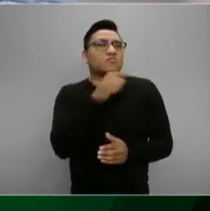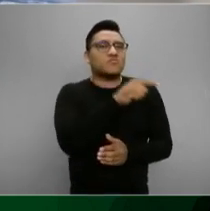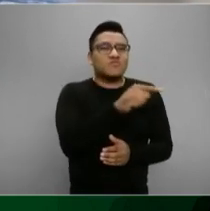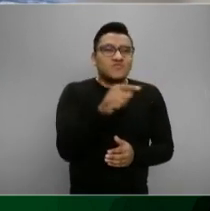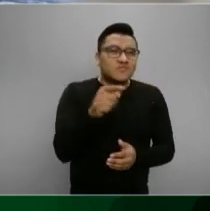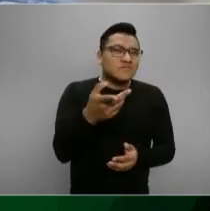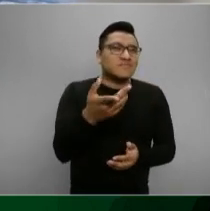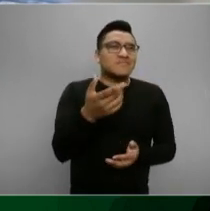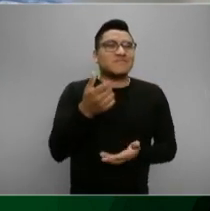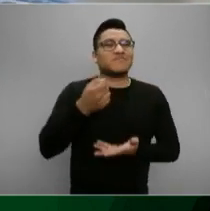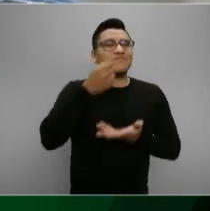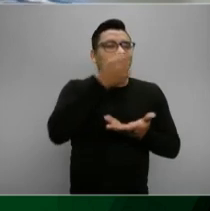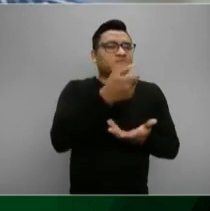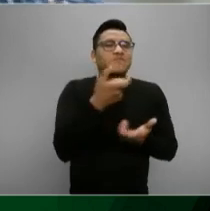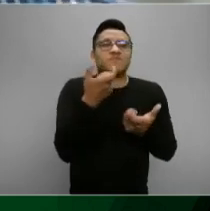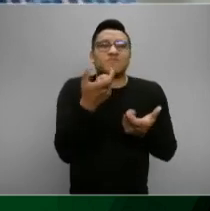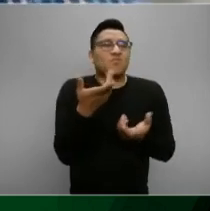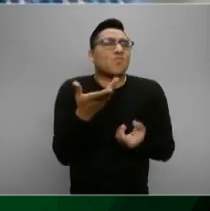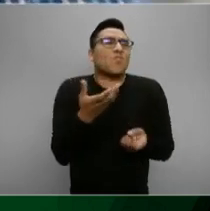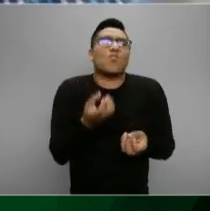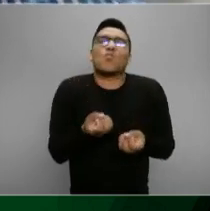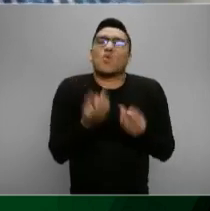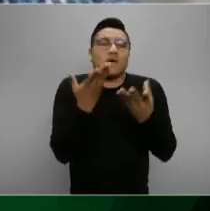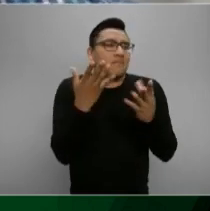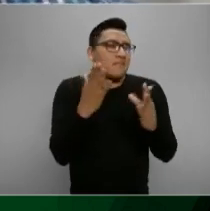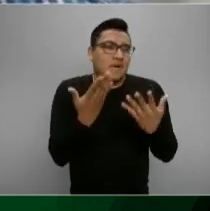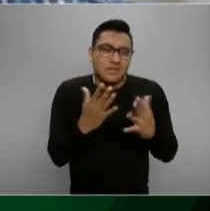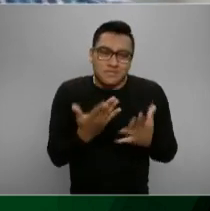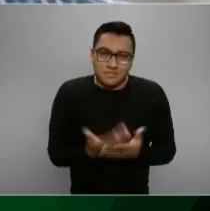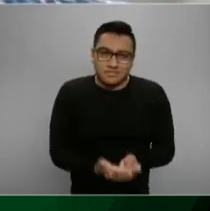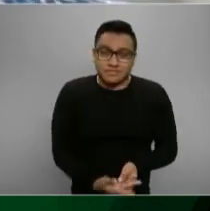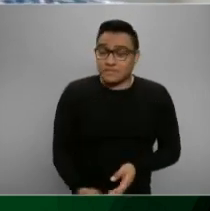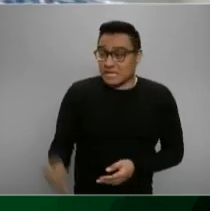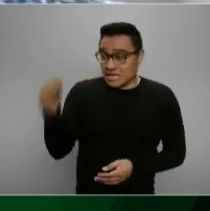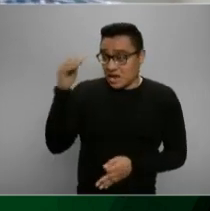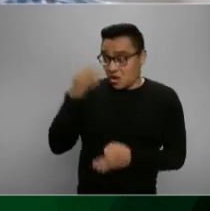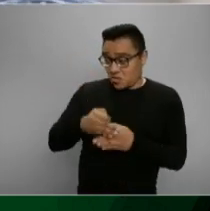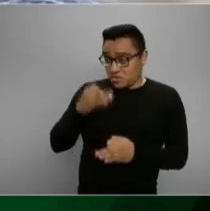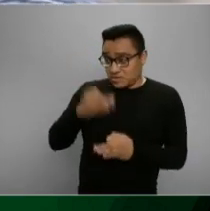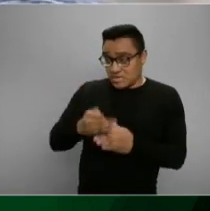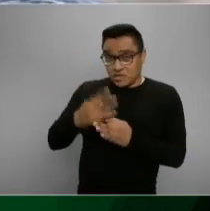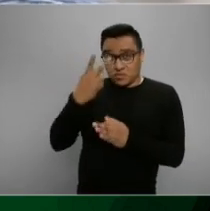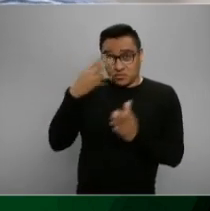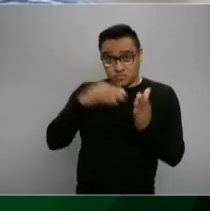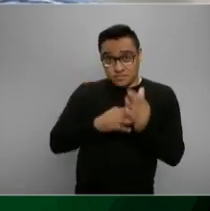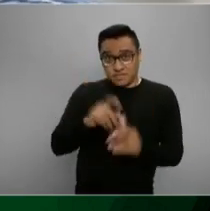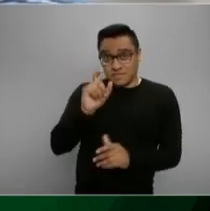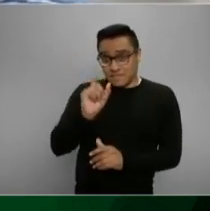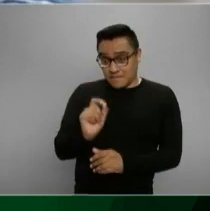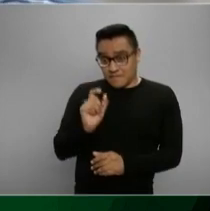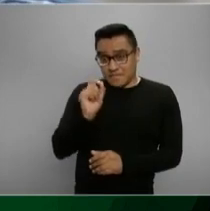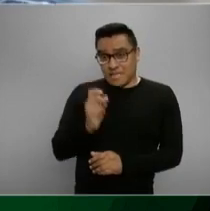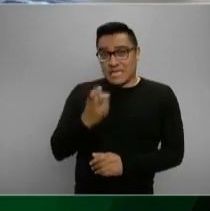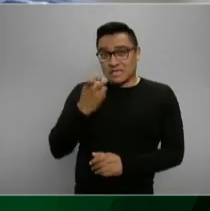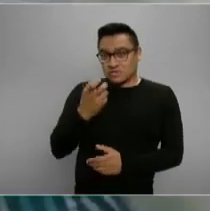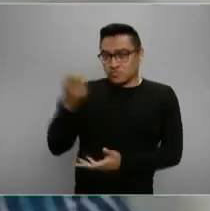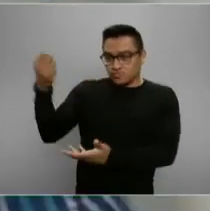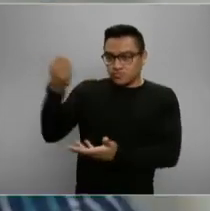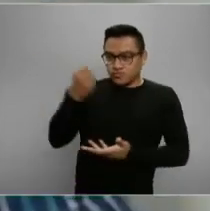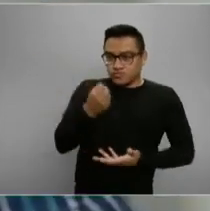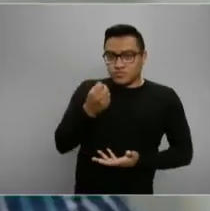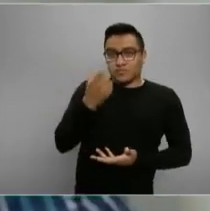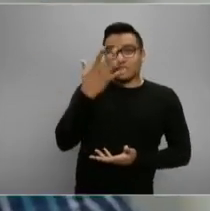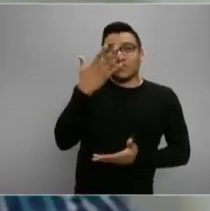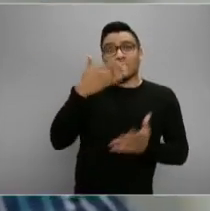presupuestado? Este año 2020 nosotros se nos aprobó un presupuesto de